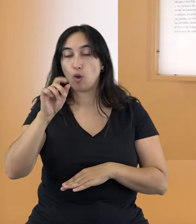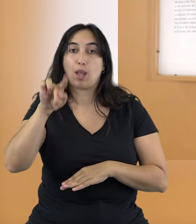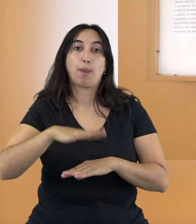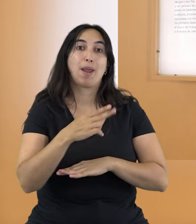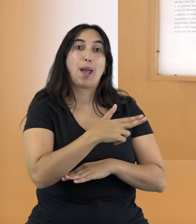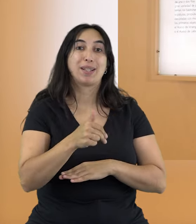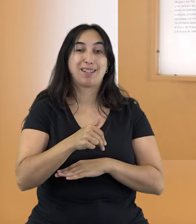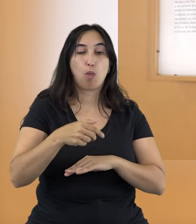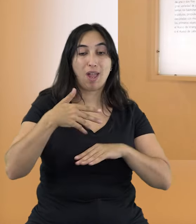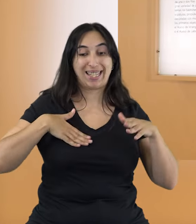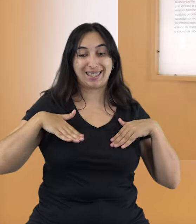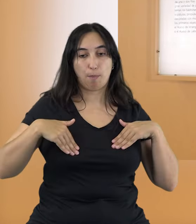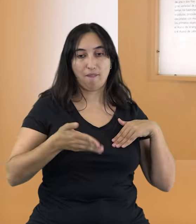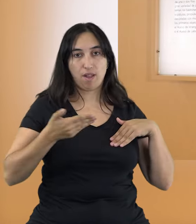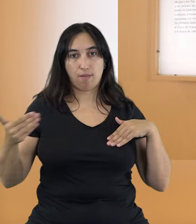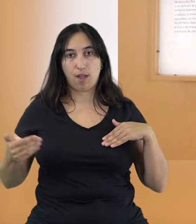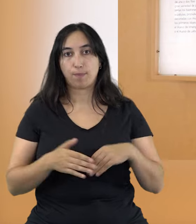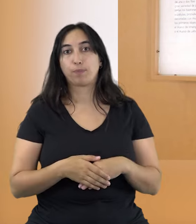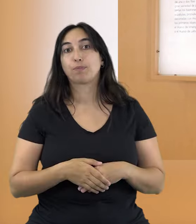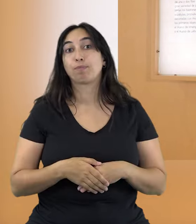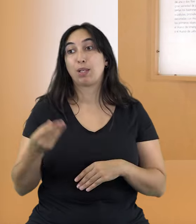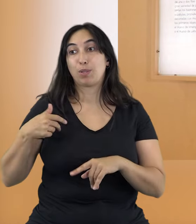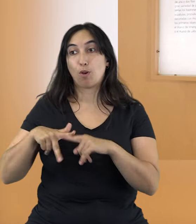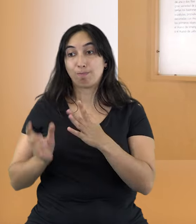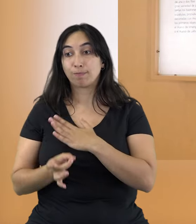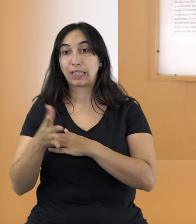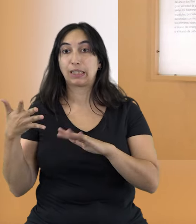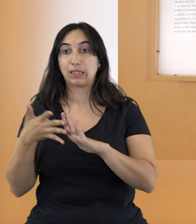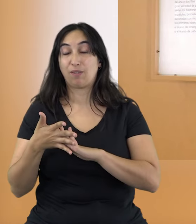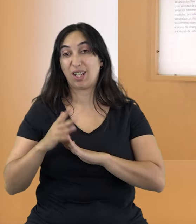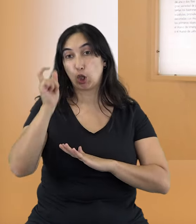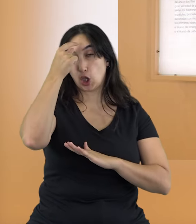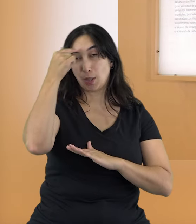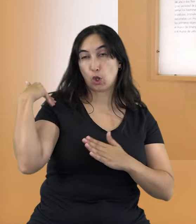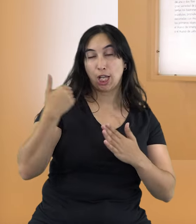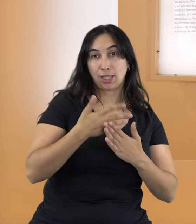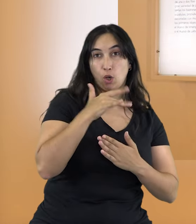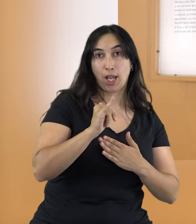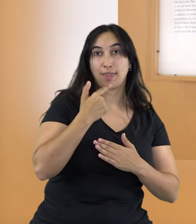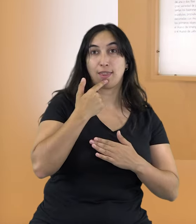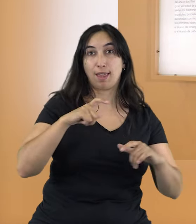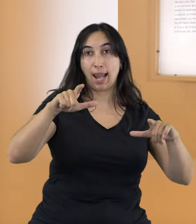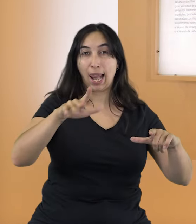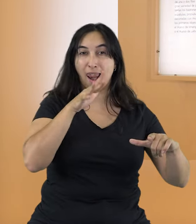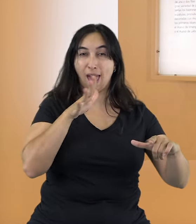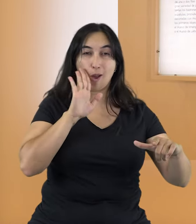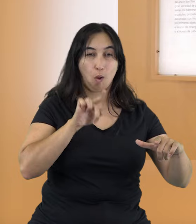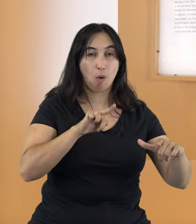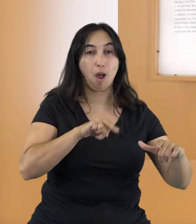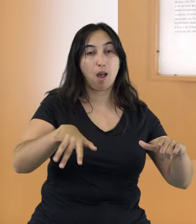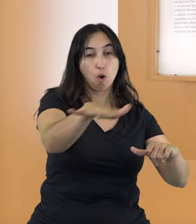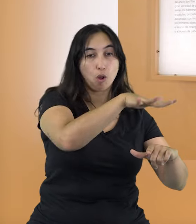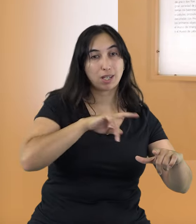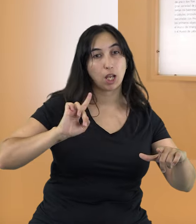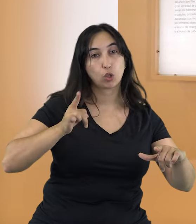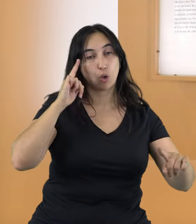desescamar pescado, entre otras funciones. La aparición de estas herramientas contradice la idea tradicional de que la orilla del lago Schöningen fue un lugar